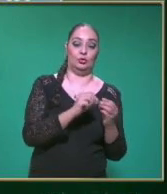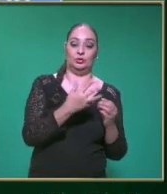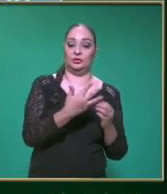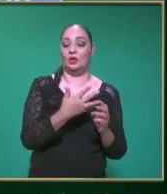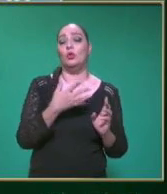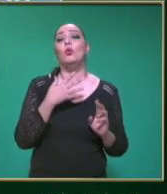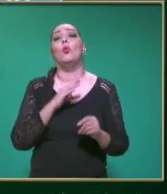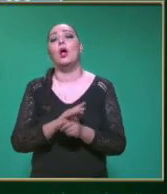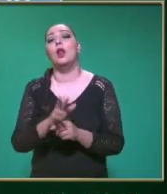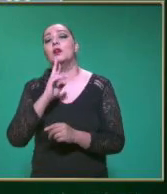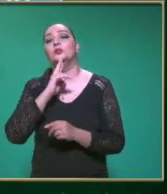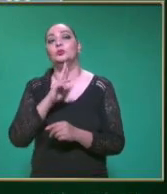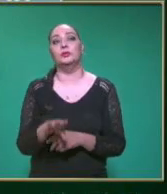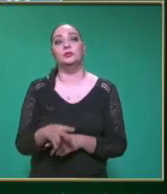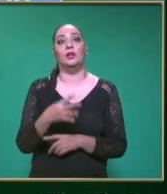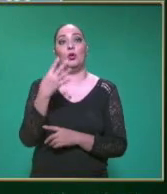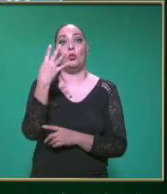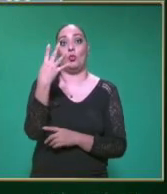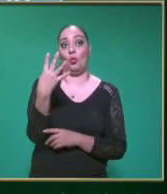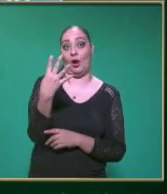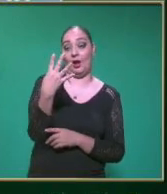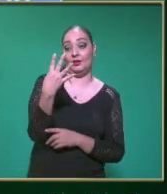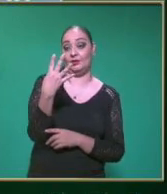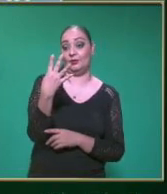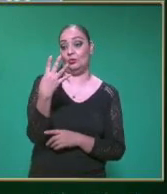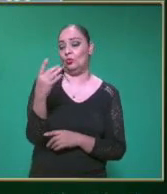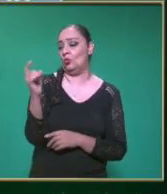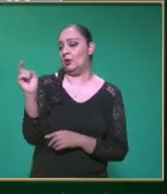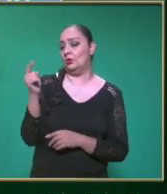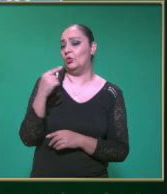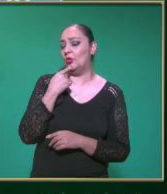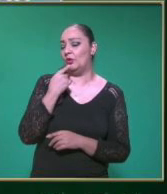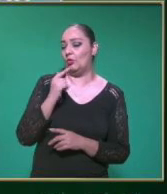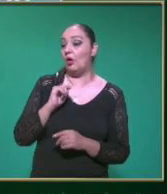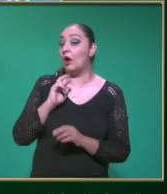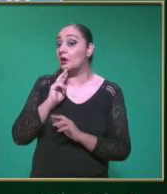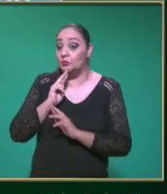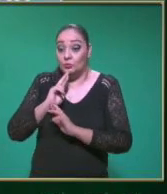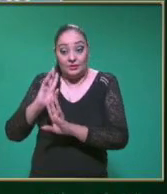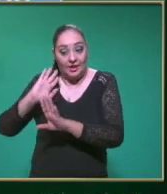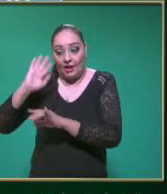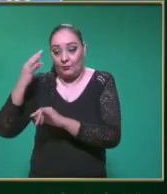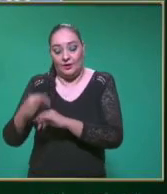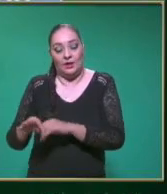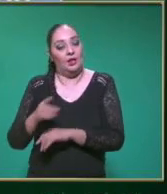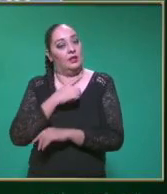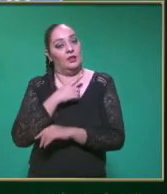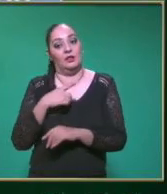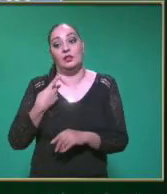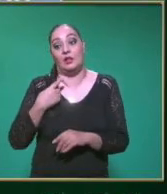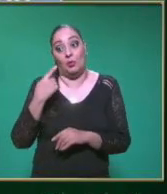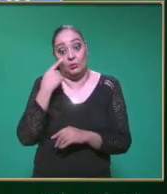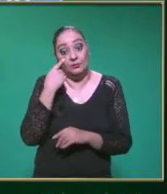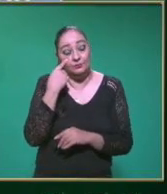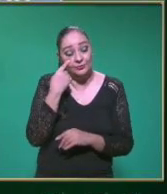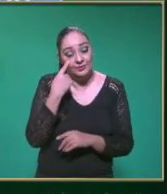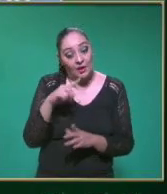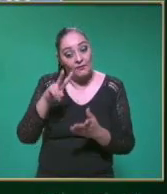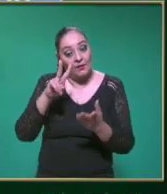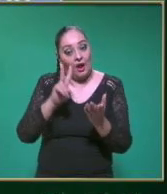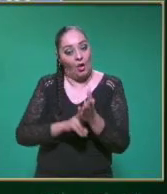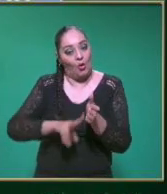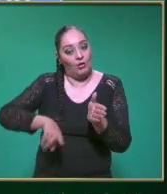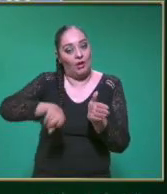resultado De 4 Y al momento De la expresión Ahora sí Voy a tener que tomar En cuenta El valor